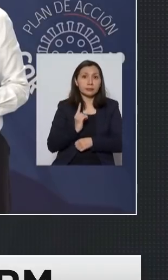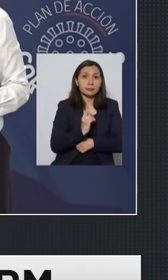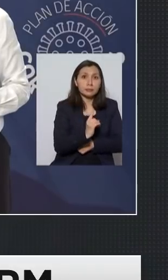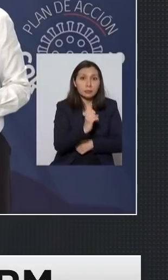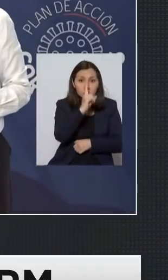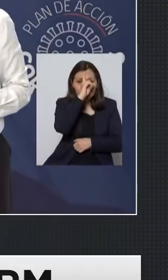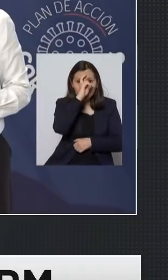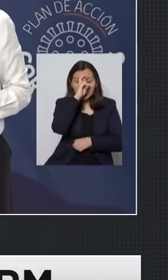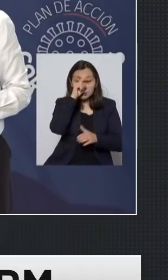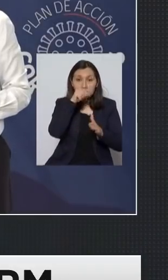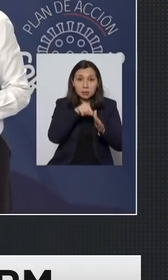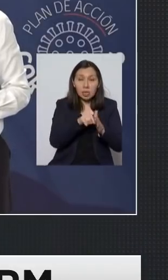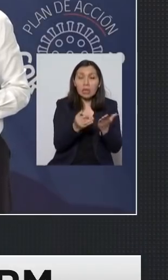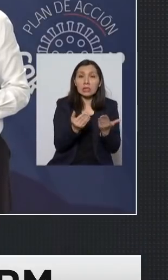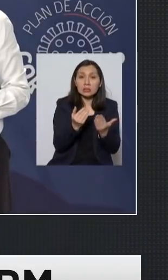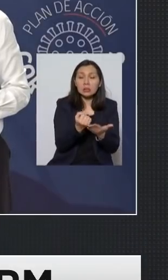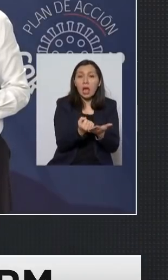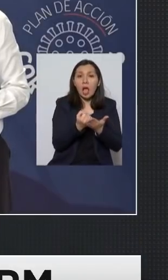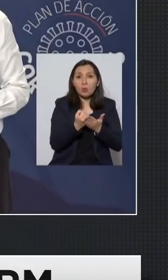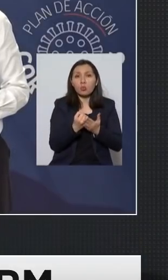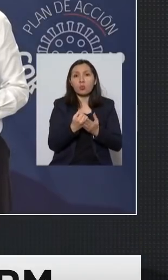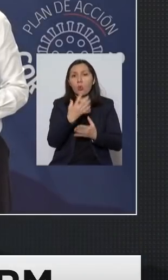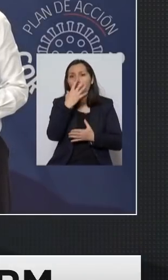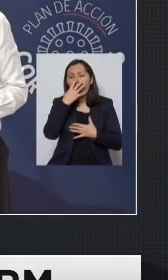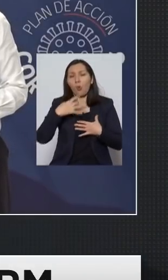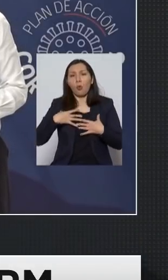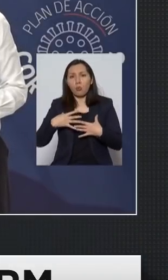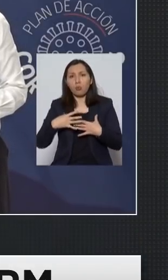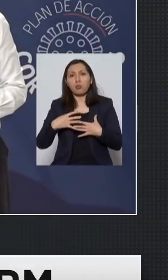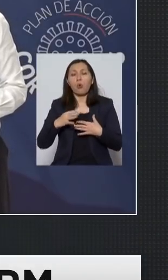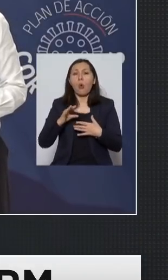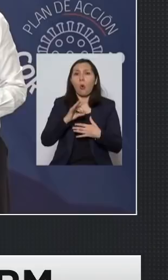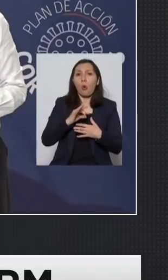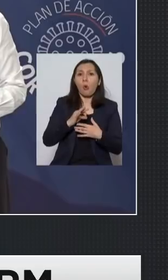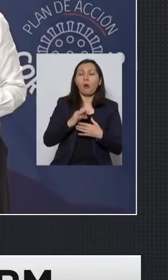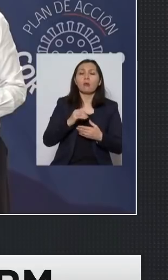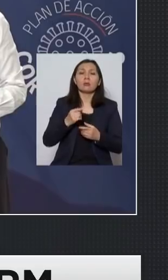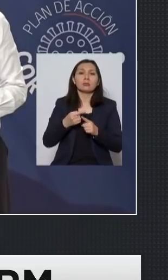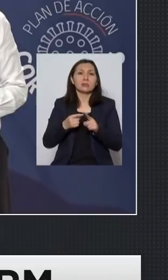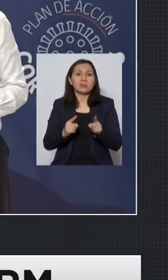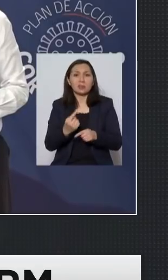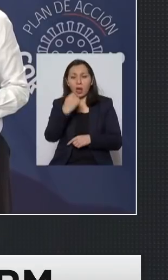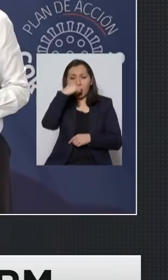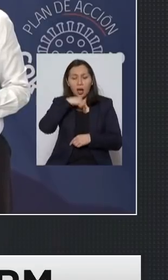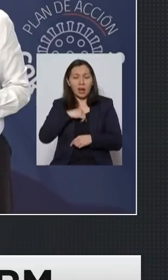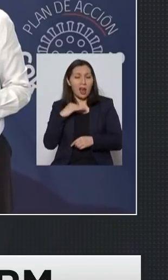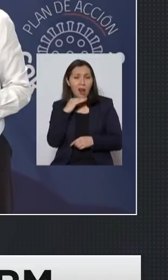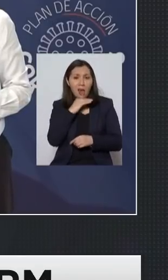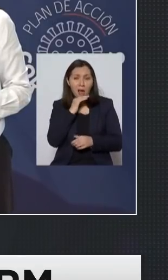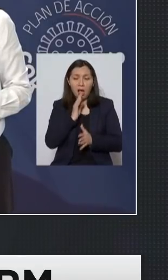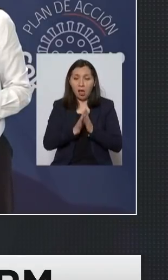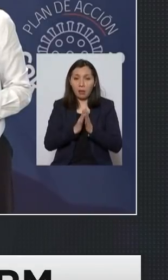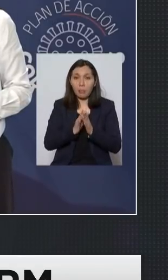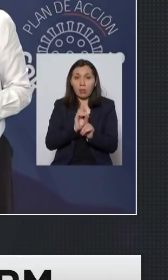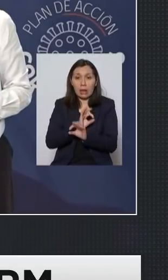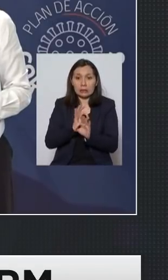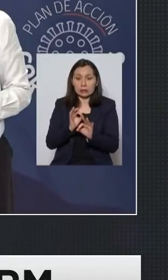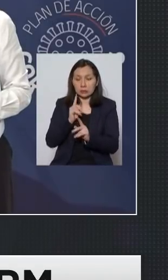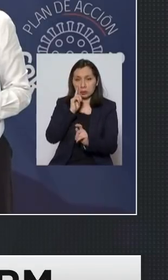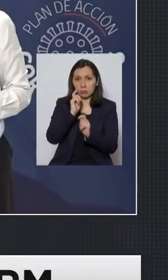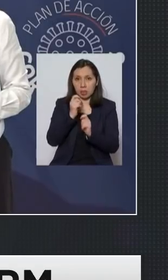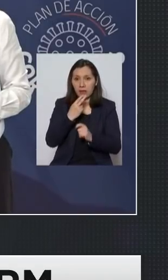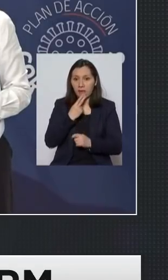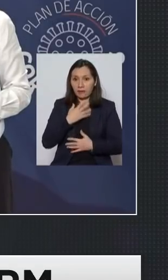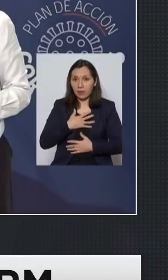algún tratamiento de oxígeno o alto flujo o ventilador lo antes posible para no correr riesgo